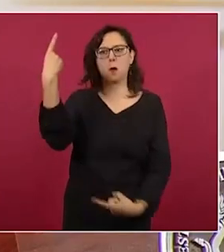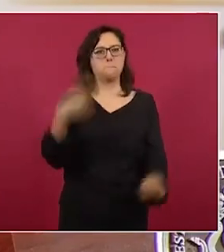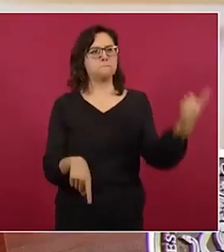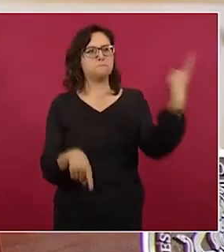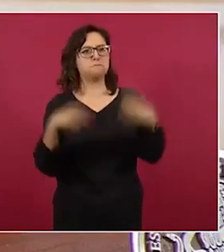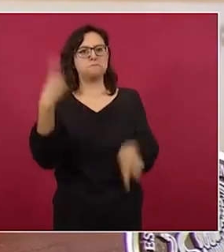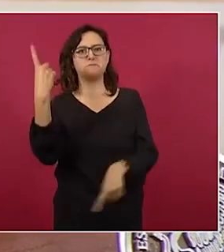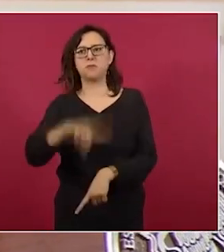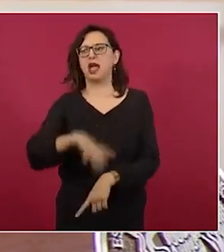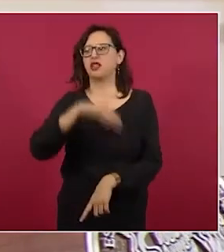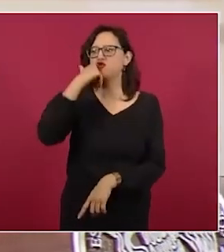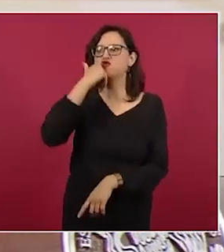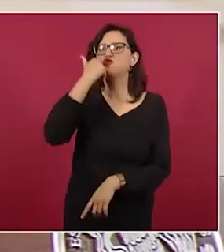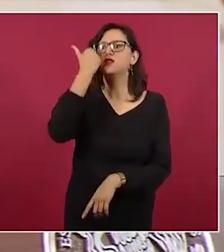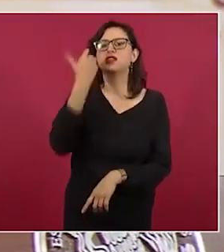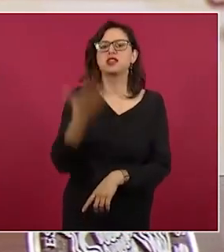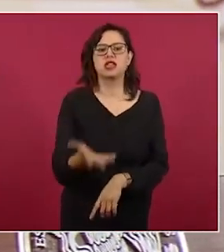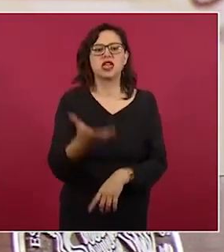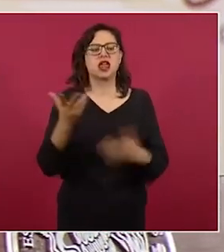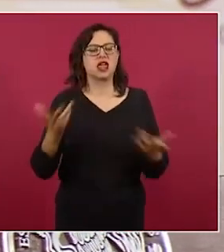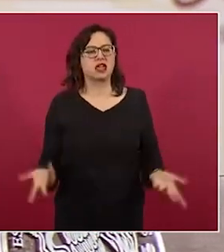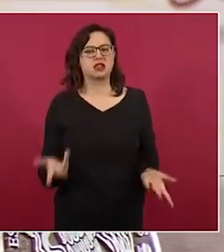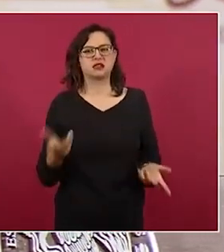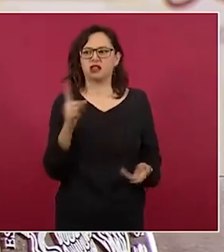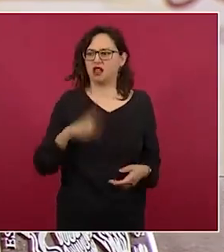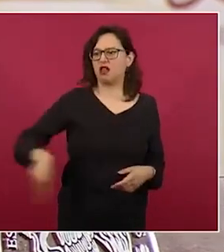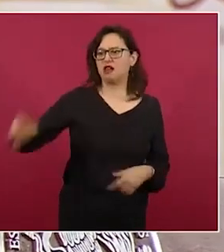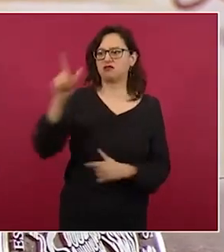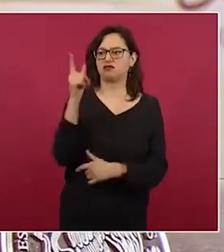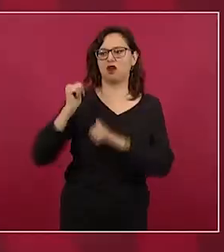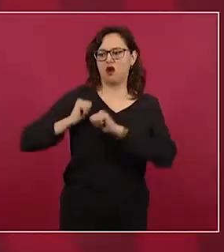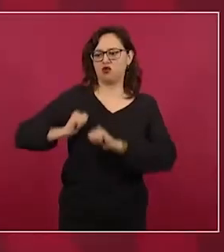se gobierne obedeciendo al pueblo.